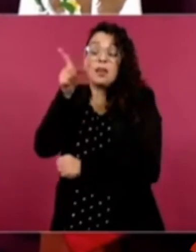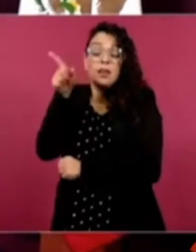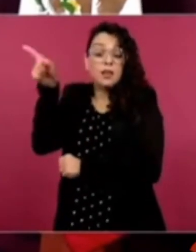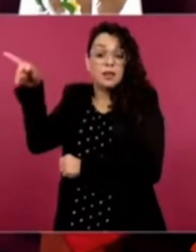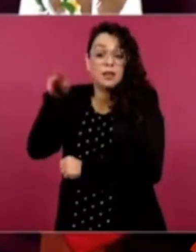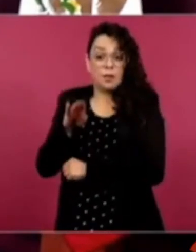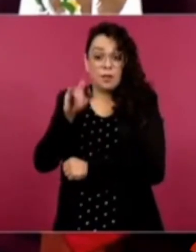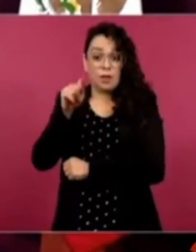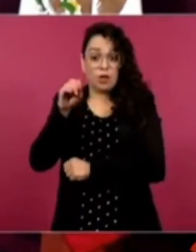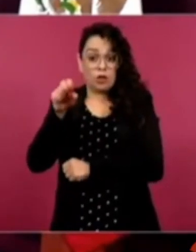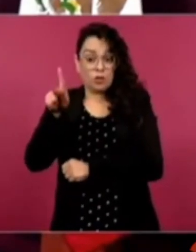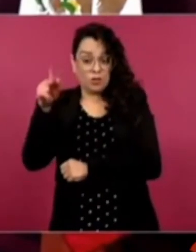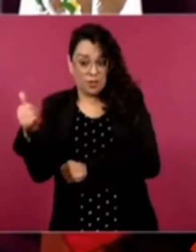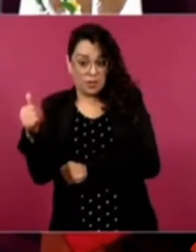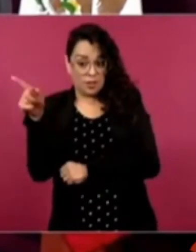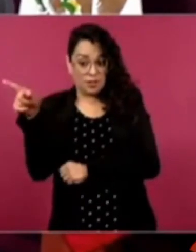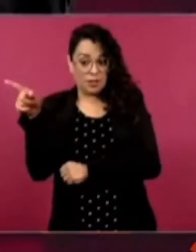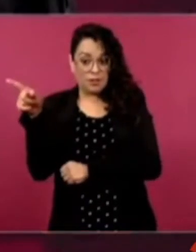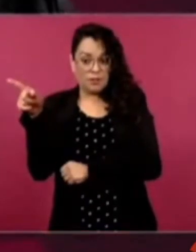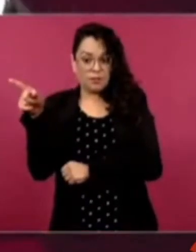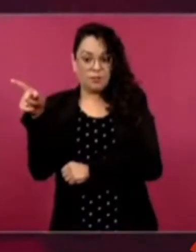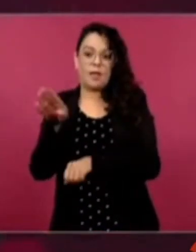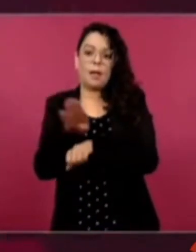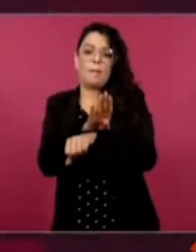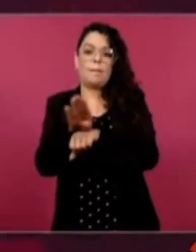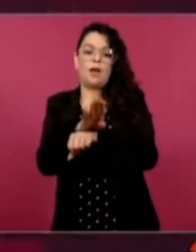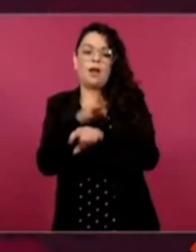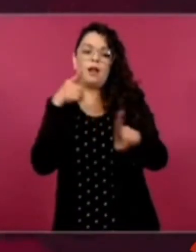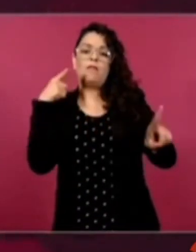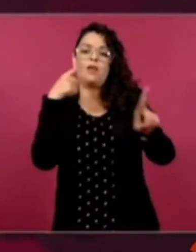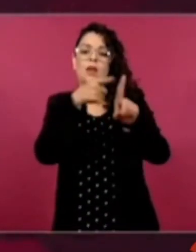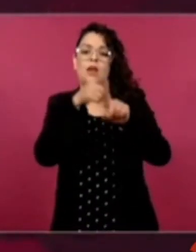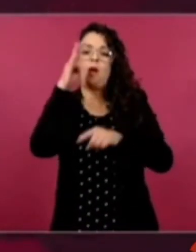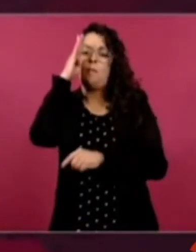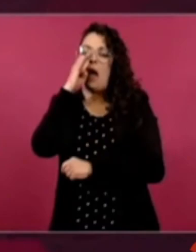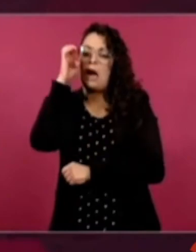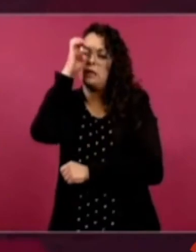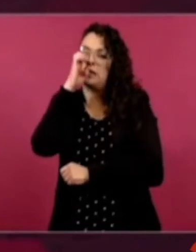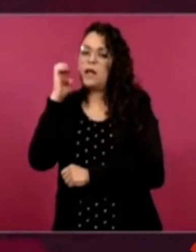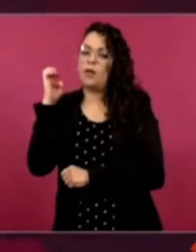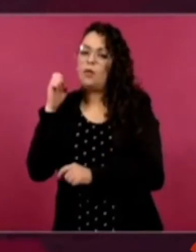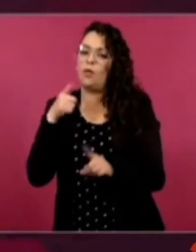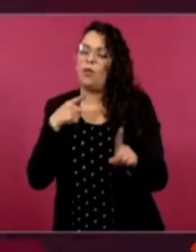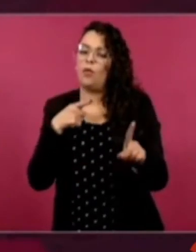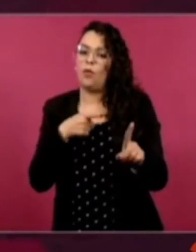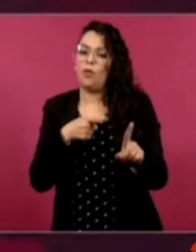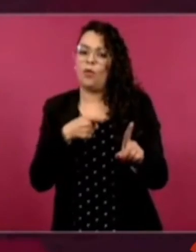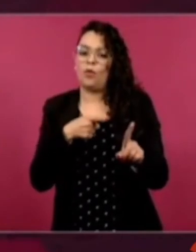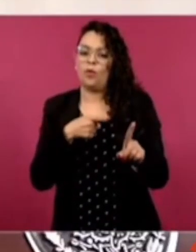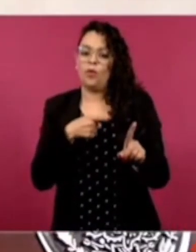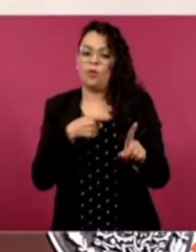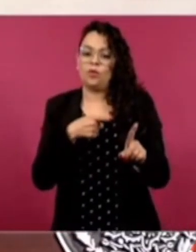eso le ayudaba a Marcelo. Porque,